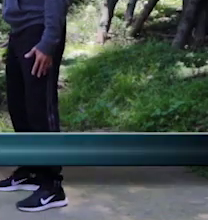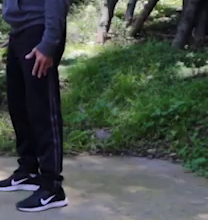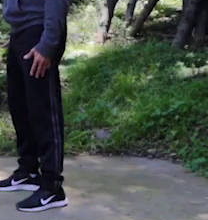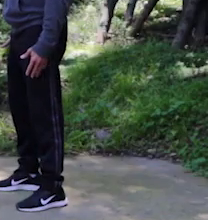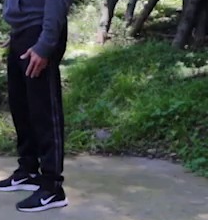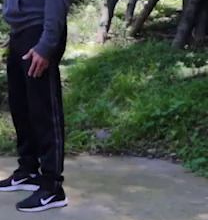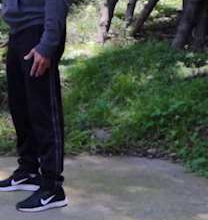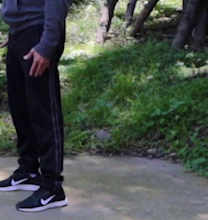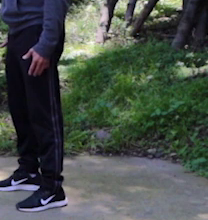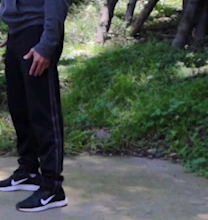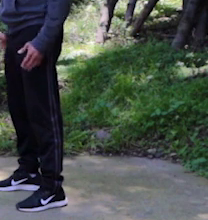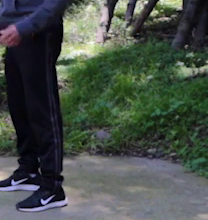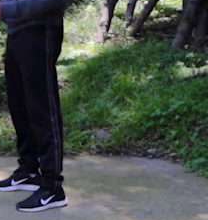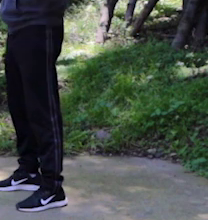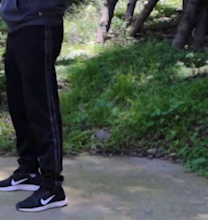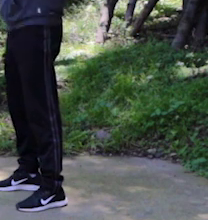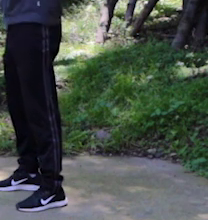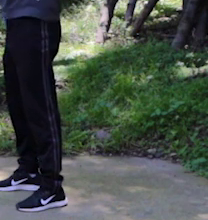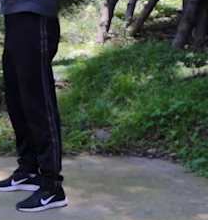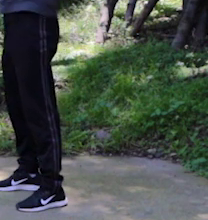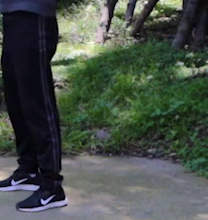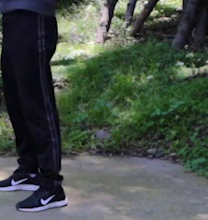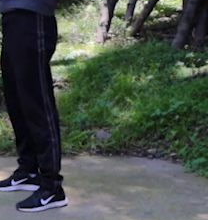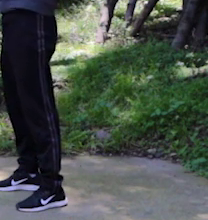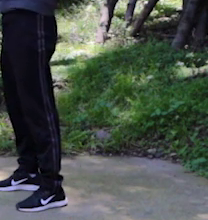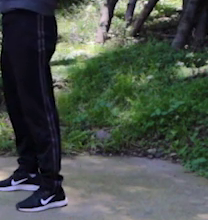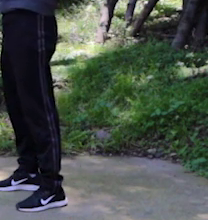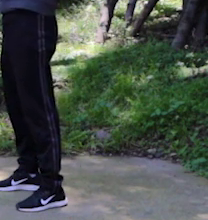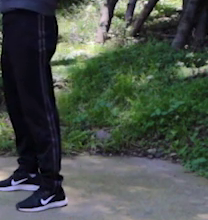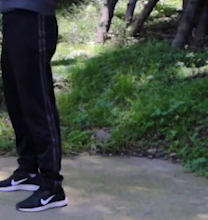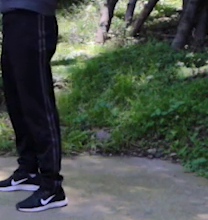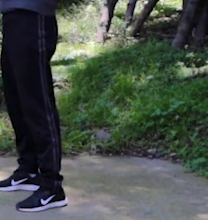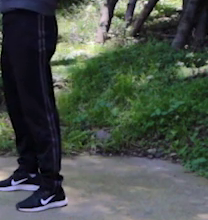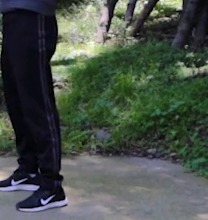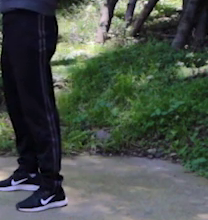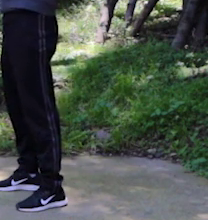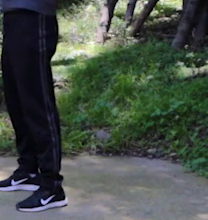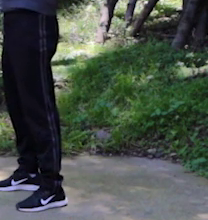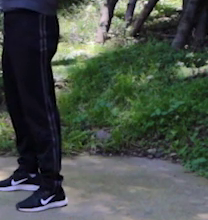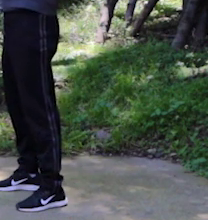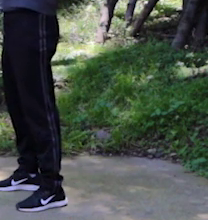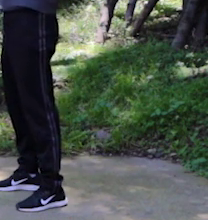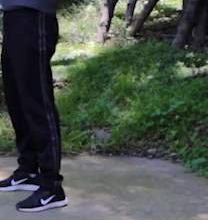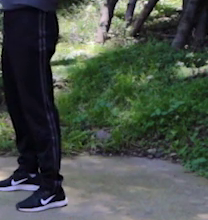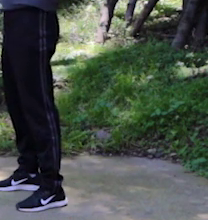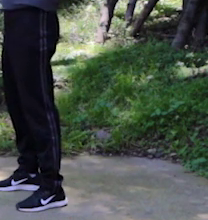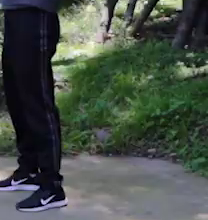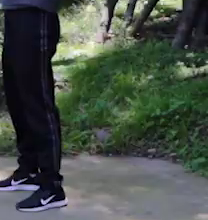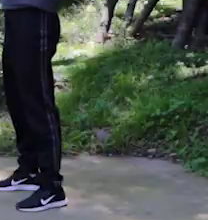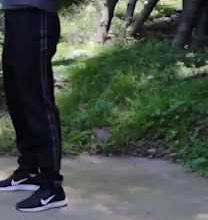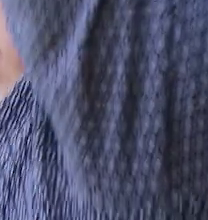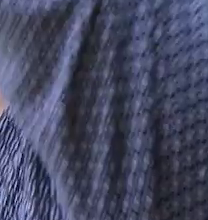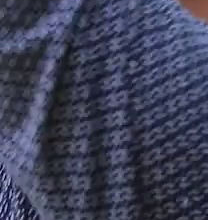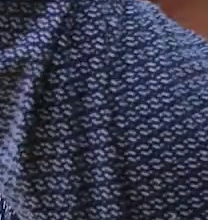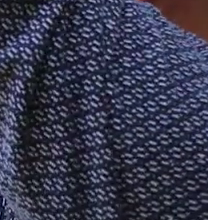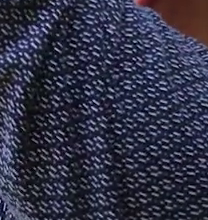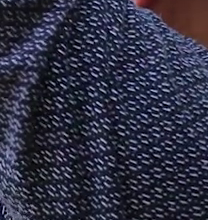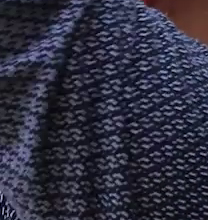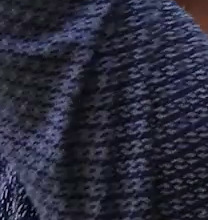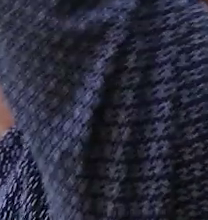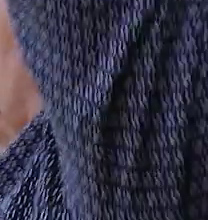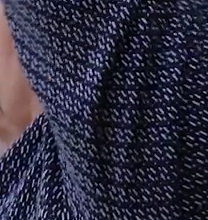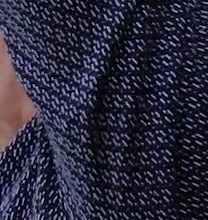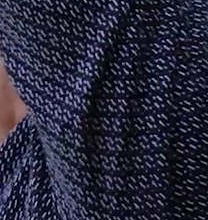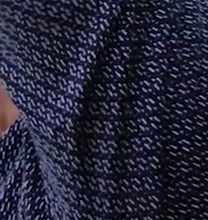parar derechos. Vamos a elevar los brazos, nos vamos a llevar las manos atrás de la nuca y vamos a hacer una extensión, como